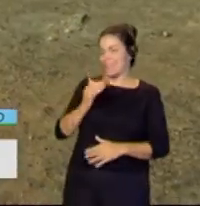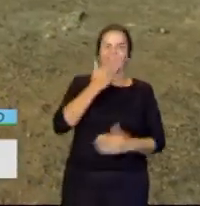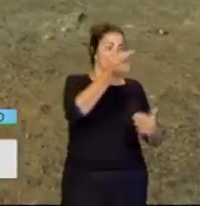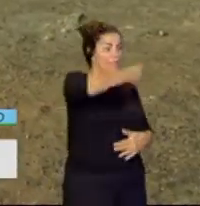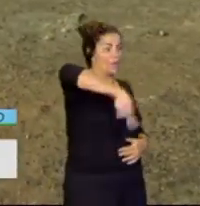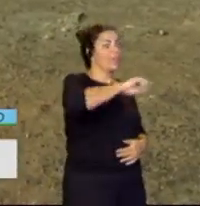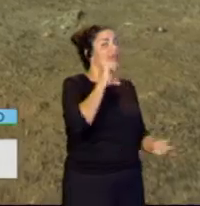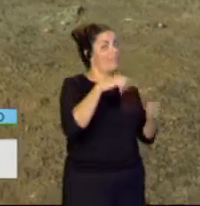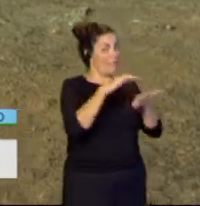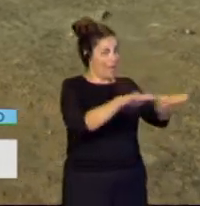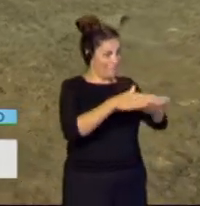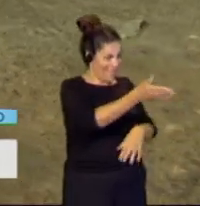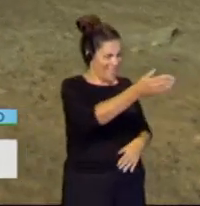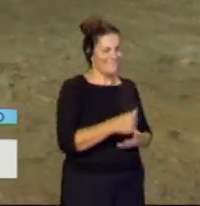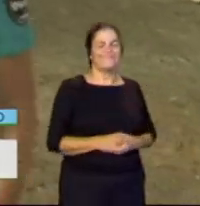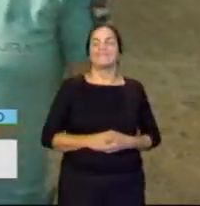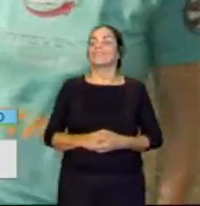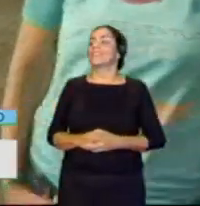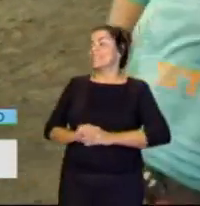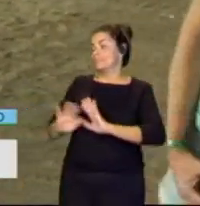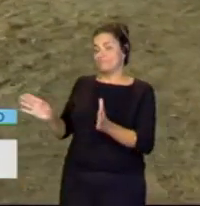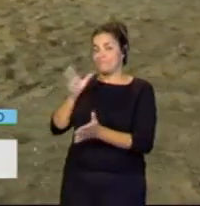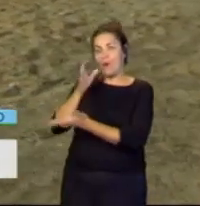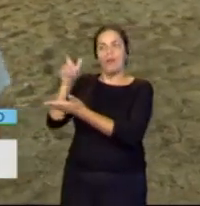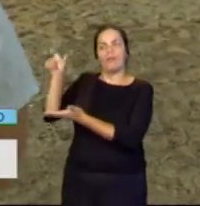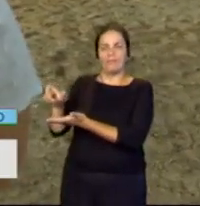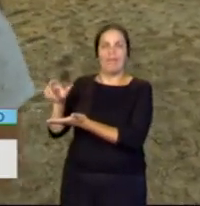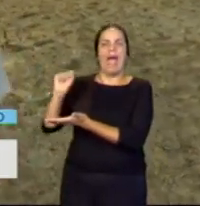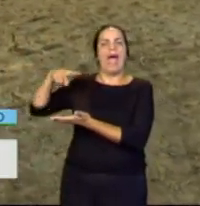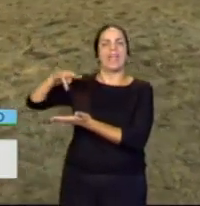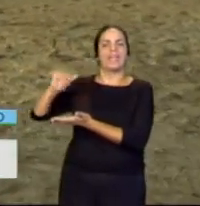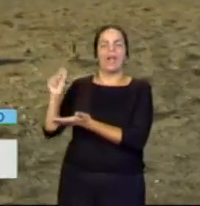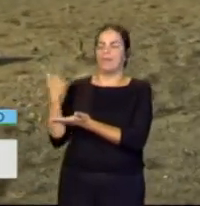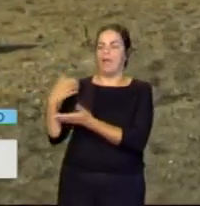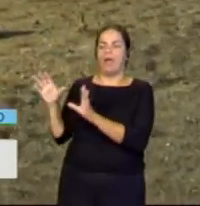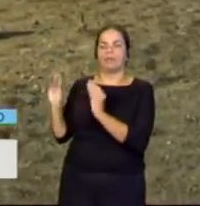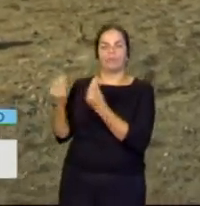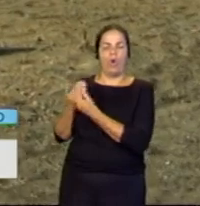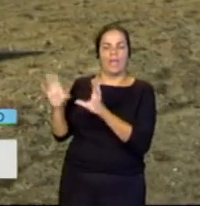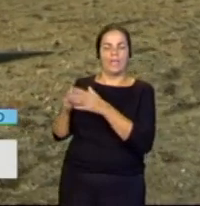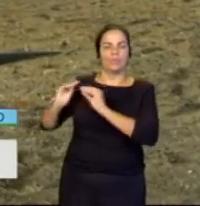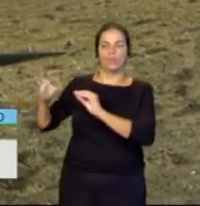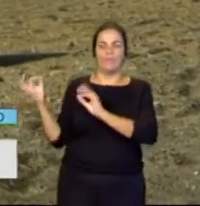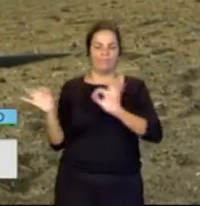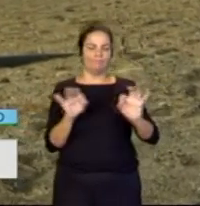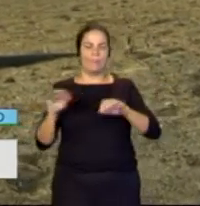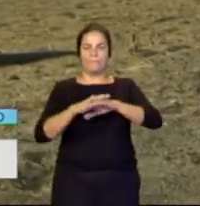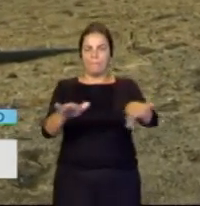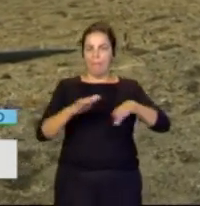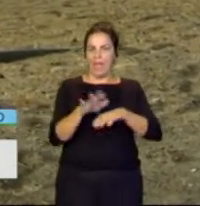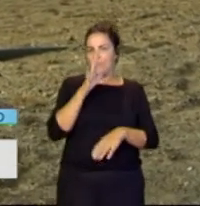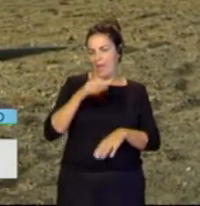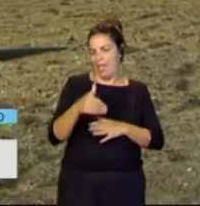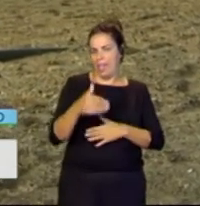y nos vemos en la playa. Pues dejamos porque Anika se va a poner a preparar ya todo con su equipo, toda esta playa para la competición.